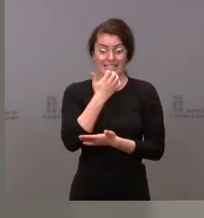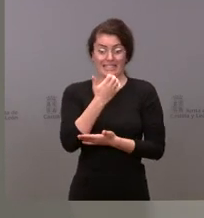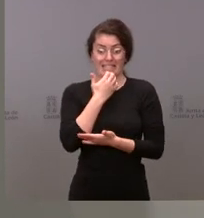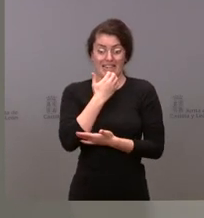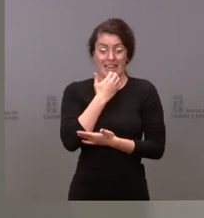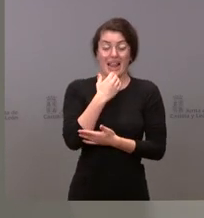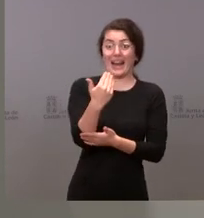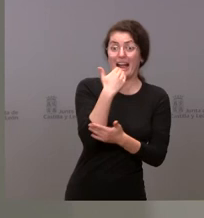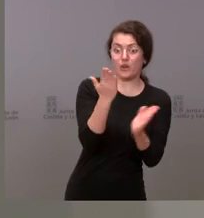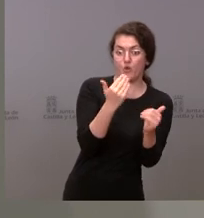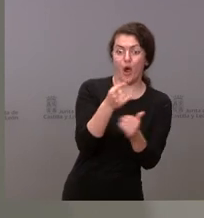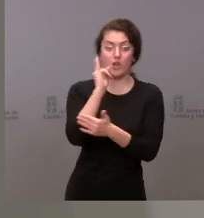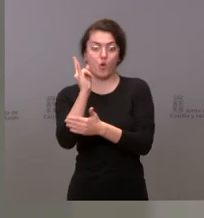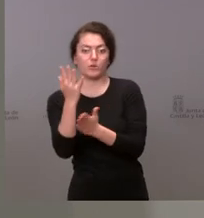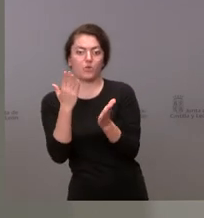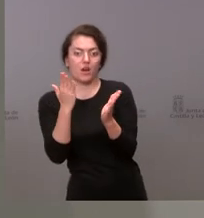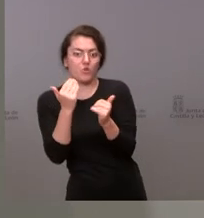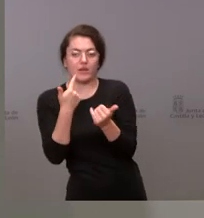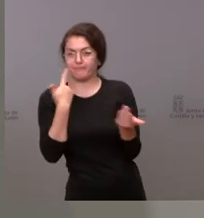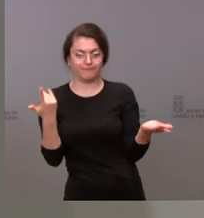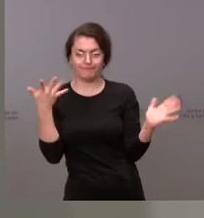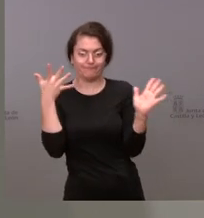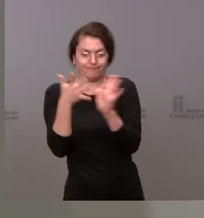no es admisible tenemos que conseguir